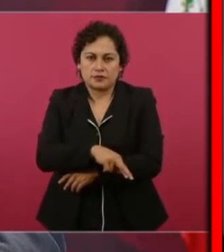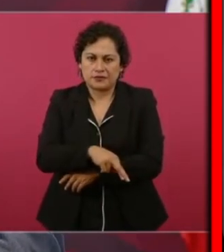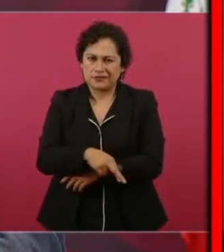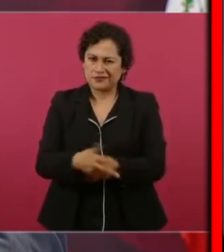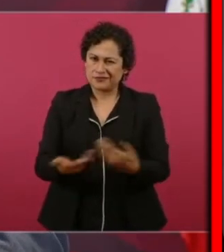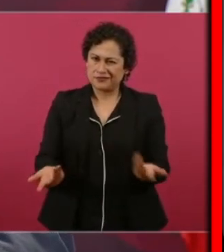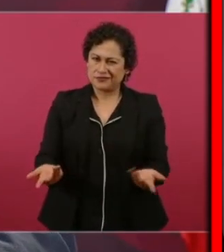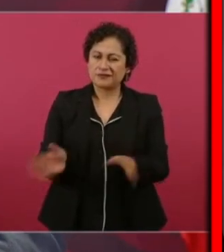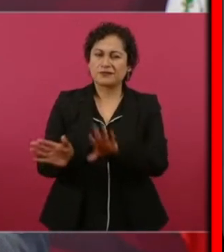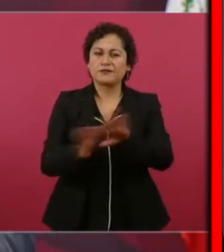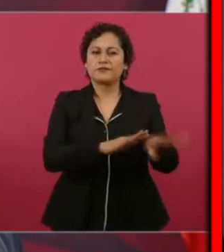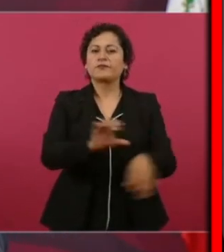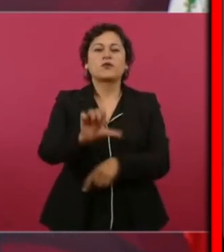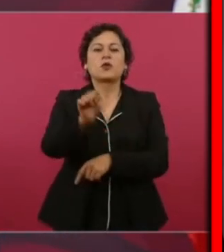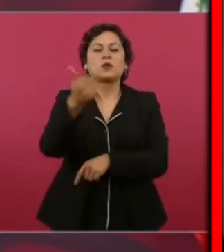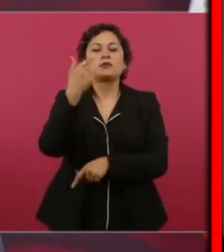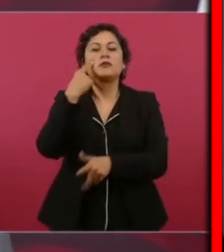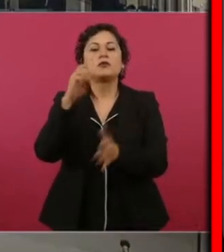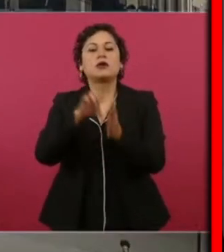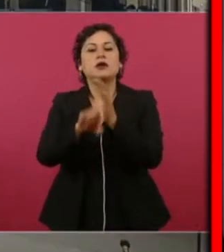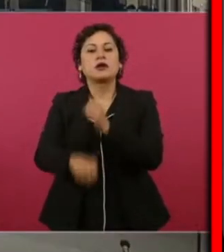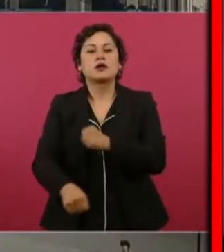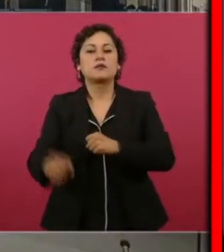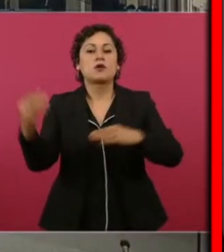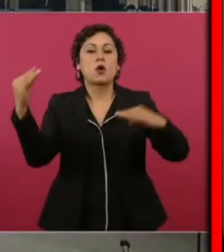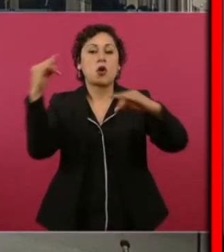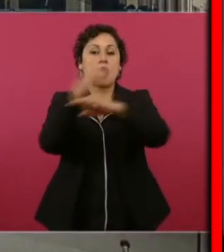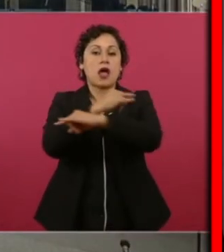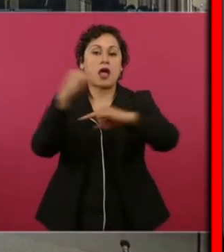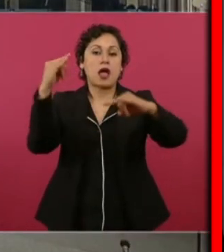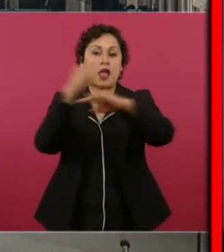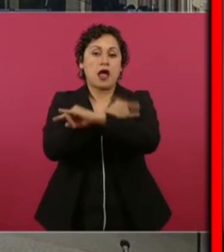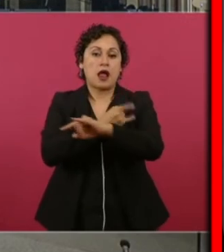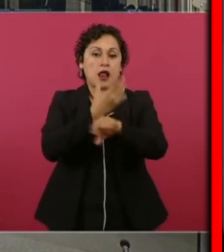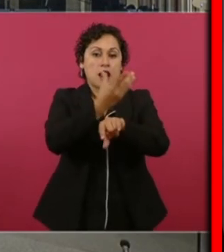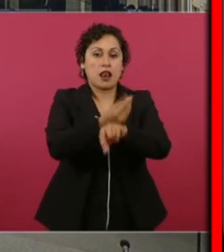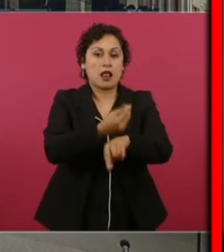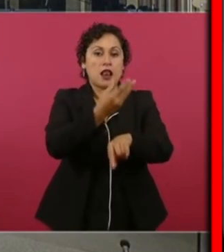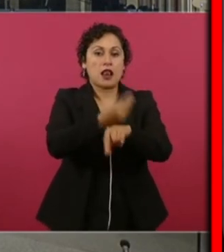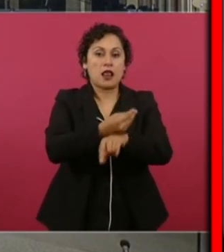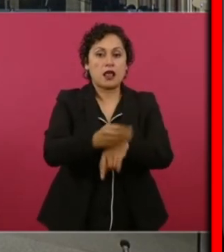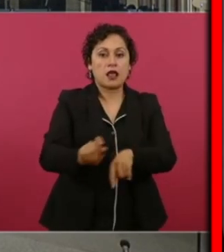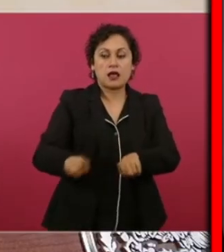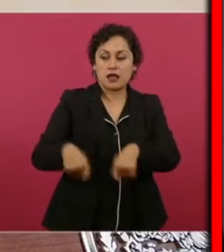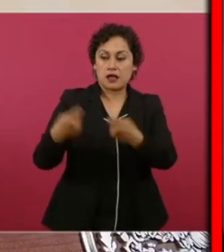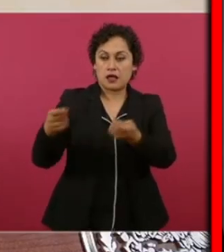el mantenimiento de las carreteras concesionado